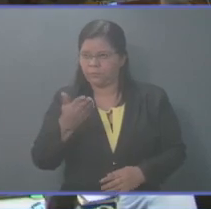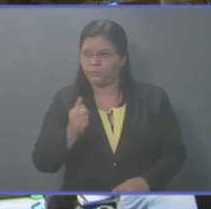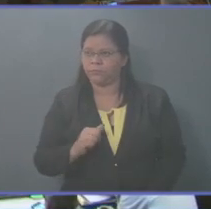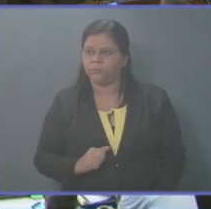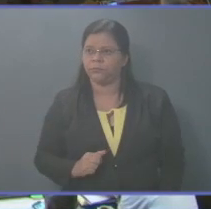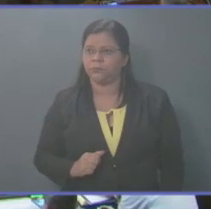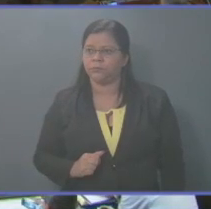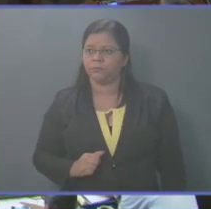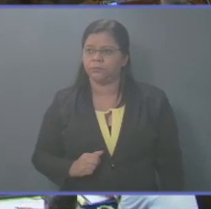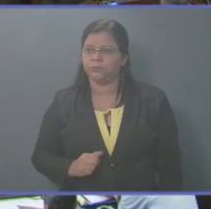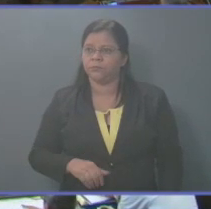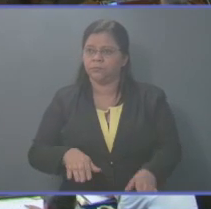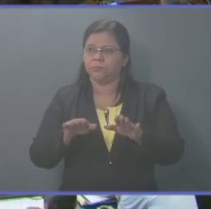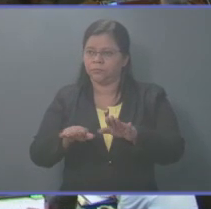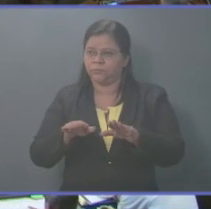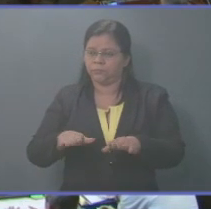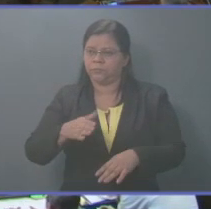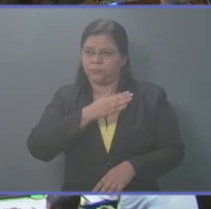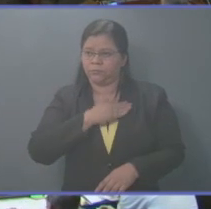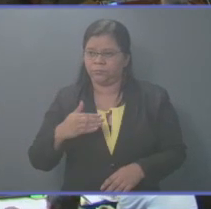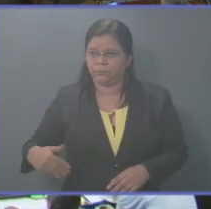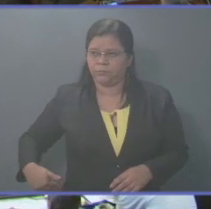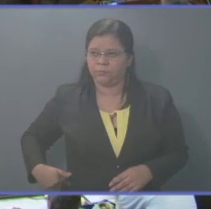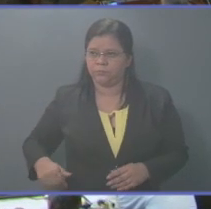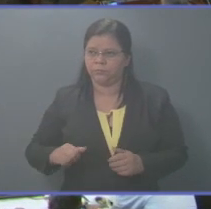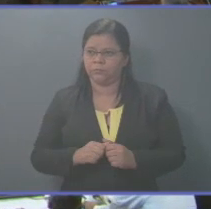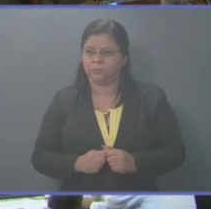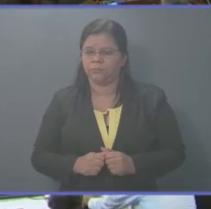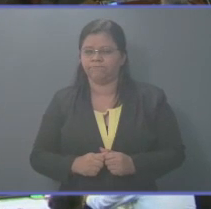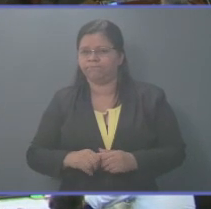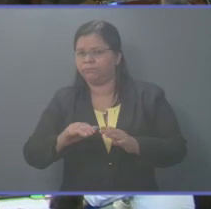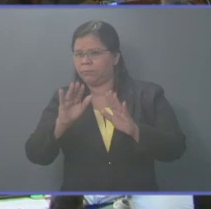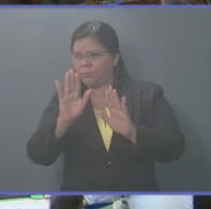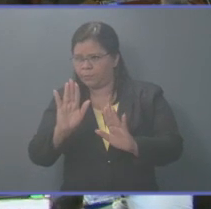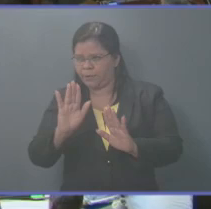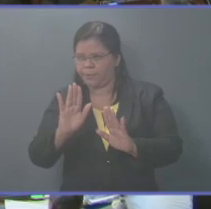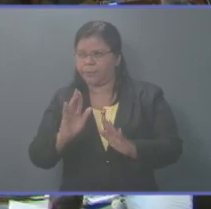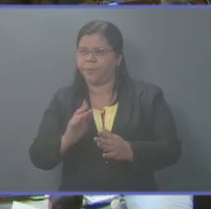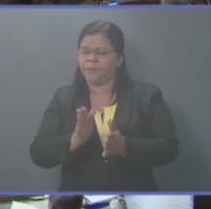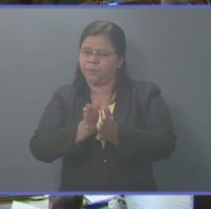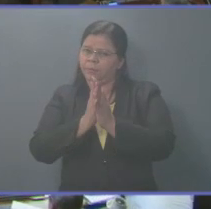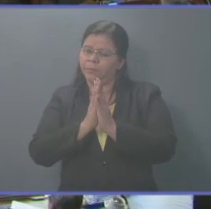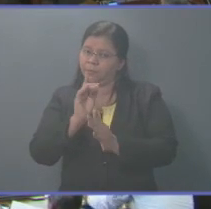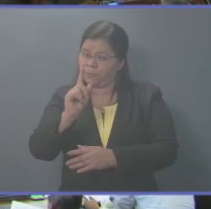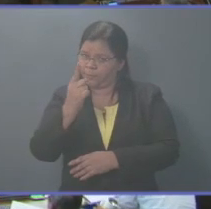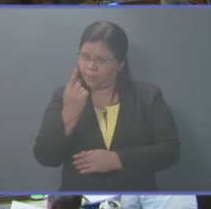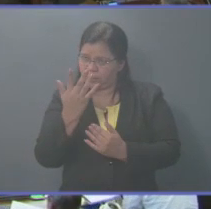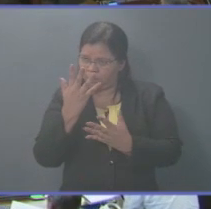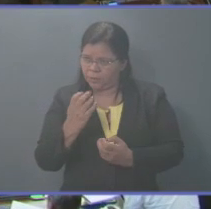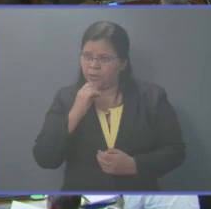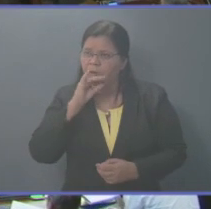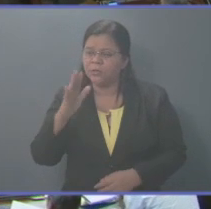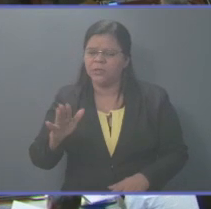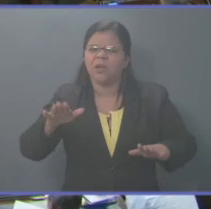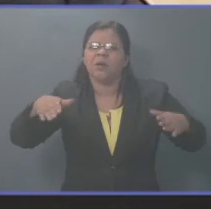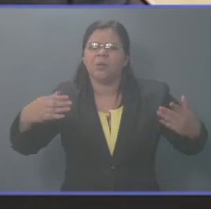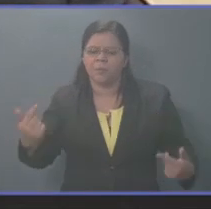Gracias, Presidente. Bueno, primero quiero decir por qué quiero ser fiscal